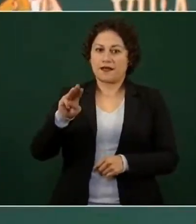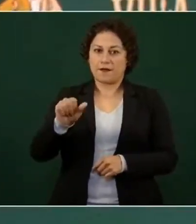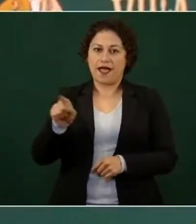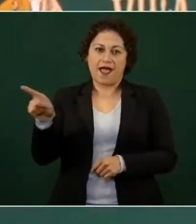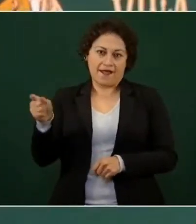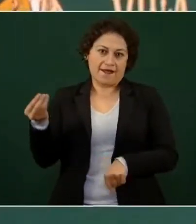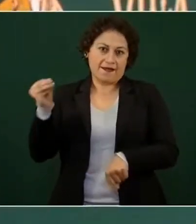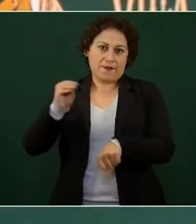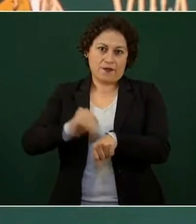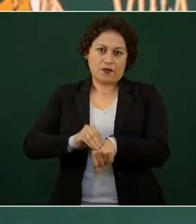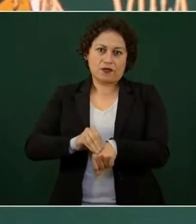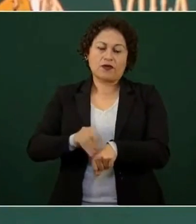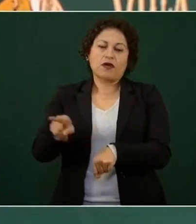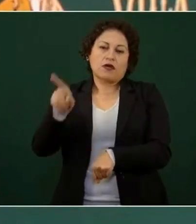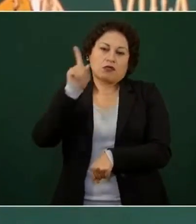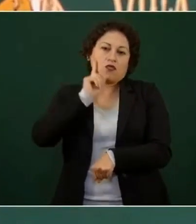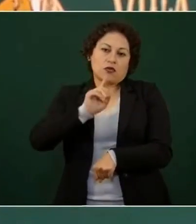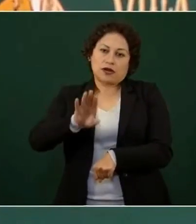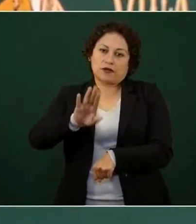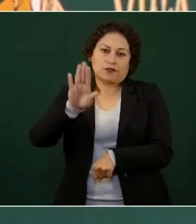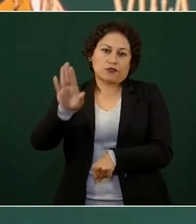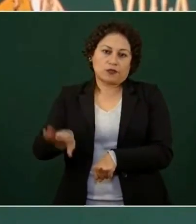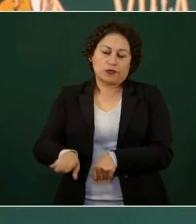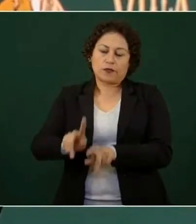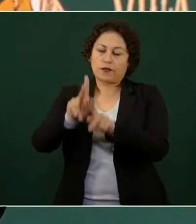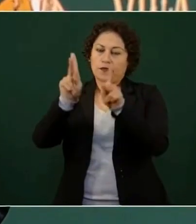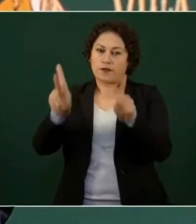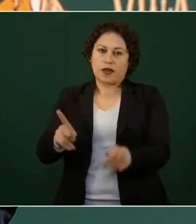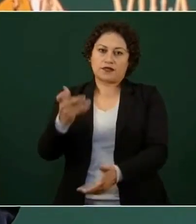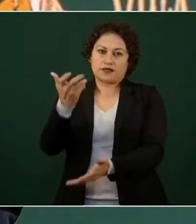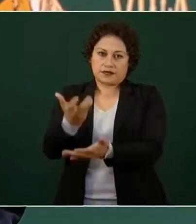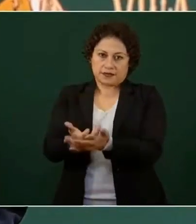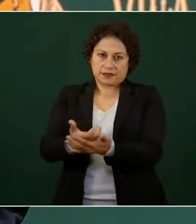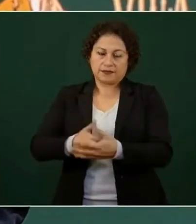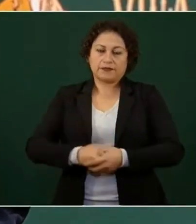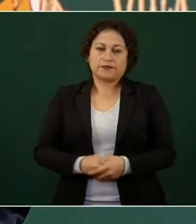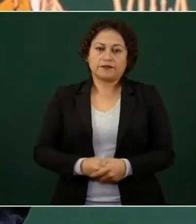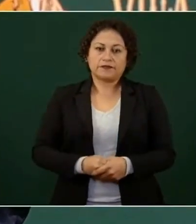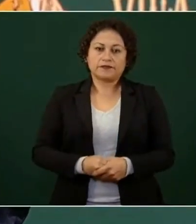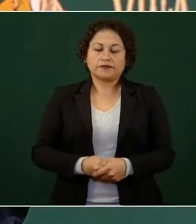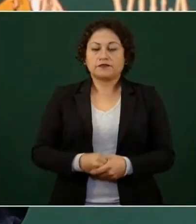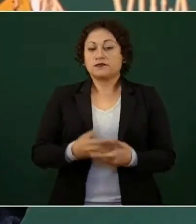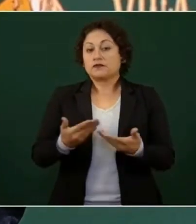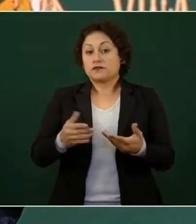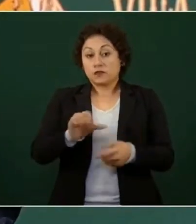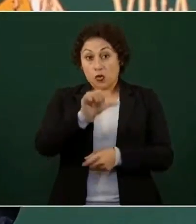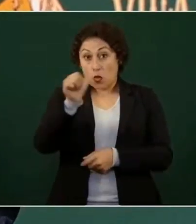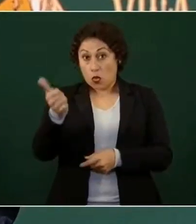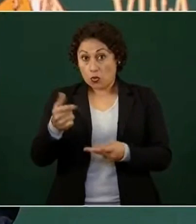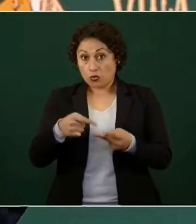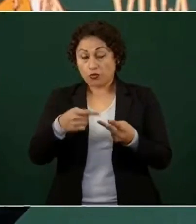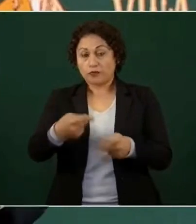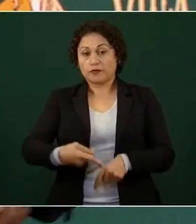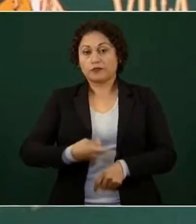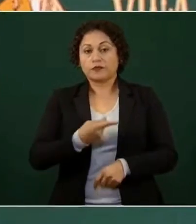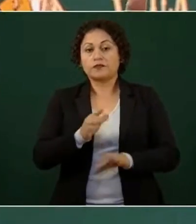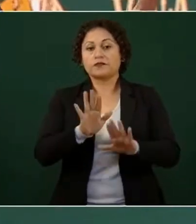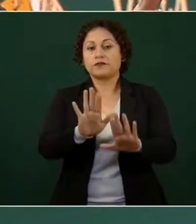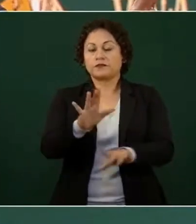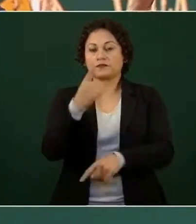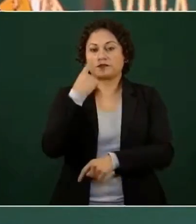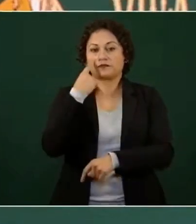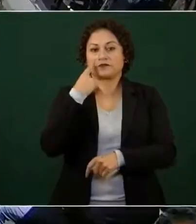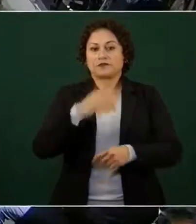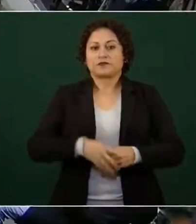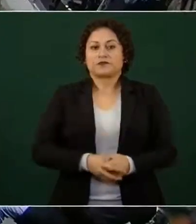Ya murió la maestra, que en paz descanse. Y lo otro, mire, yo